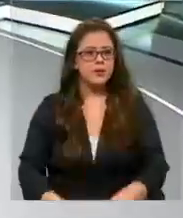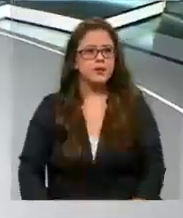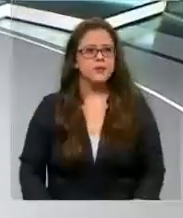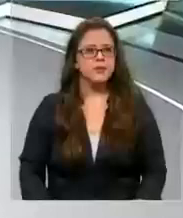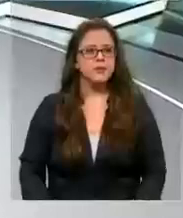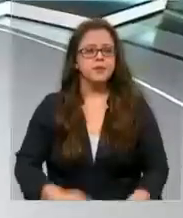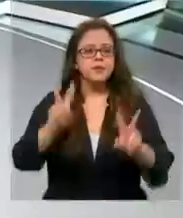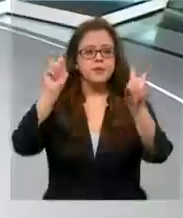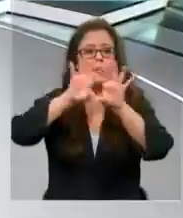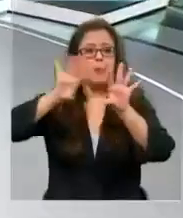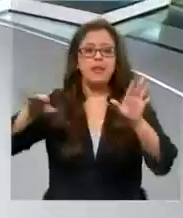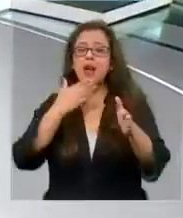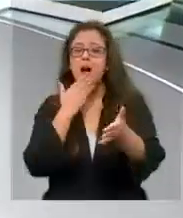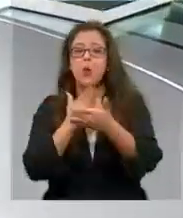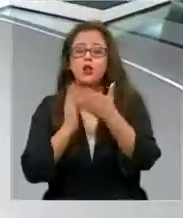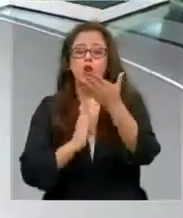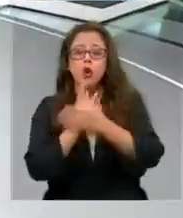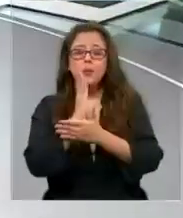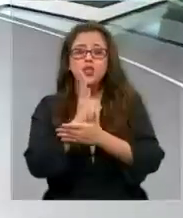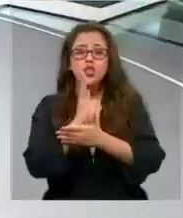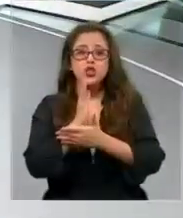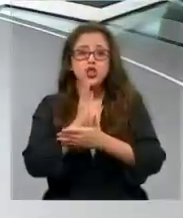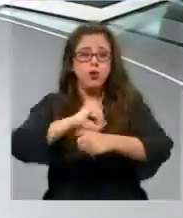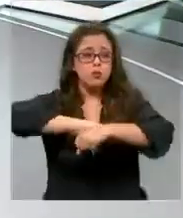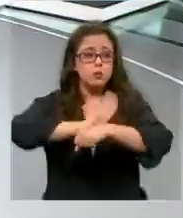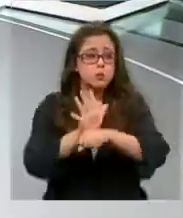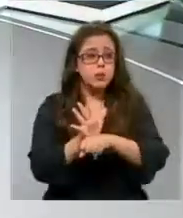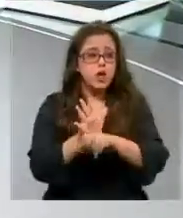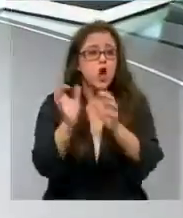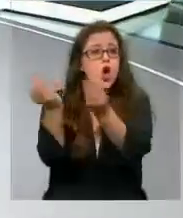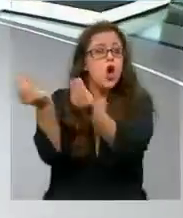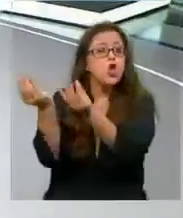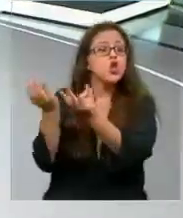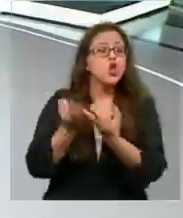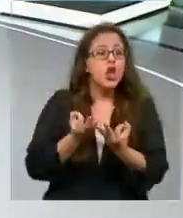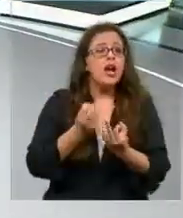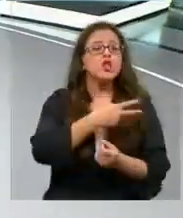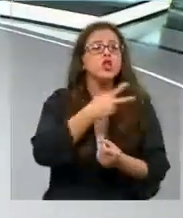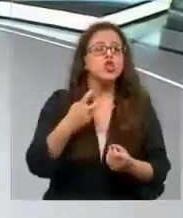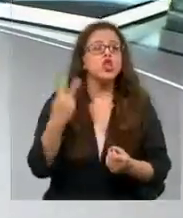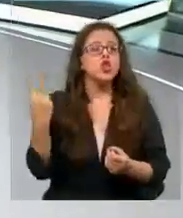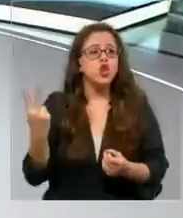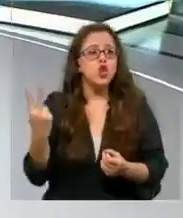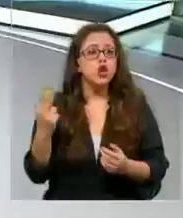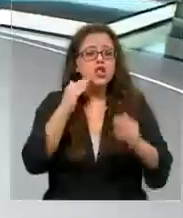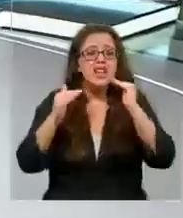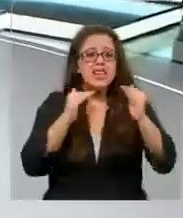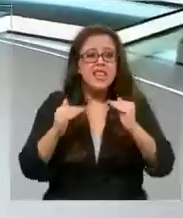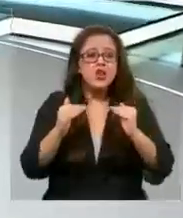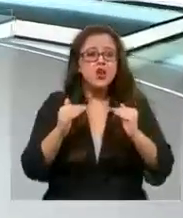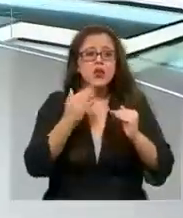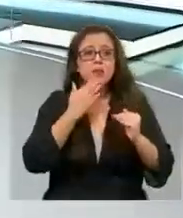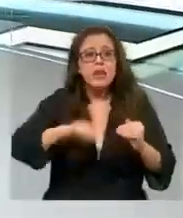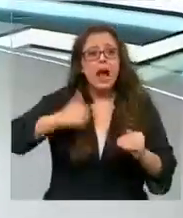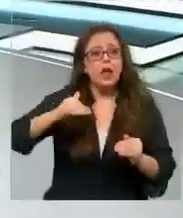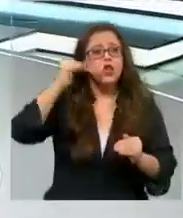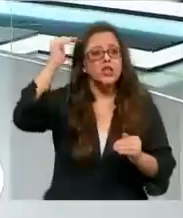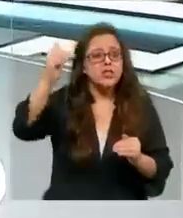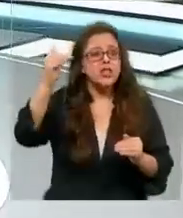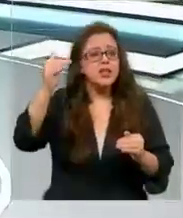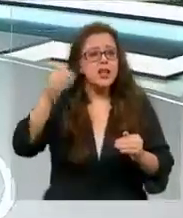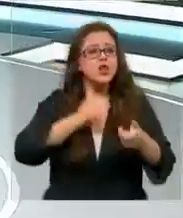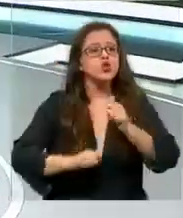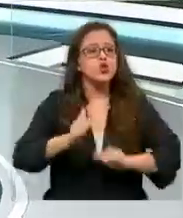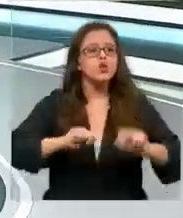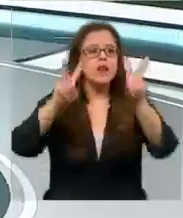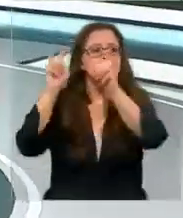Desde que comenzó la pandemia un total de 202 niños y niñas adolescentes también han sufrido lo que es conocido